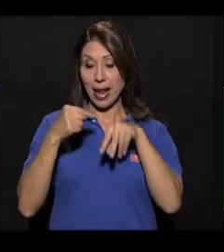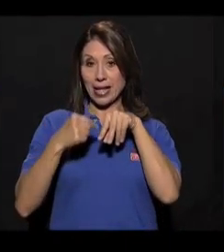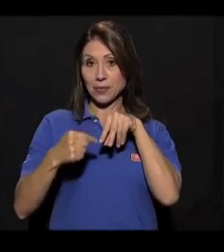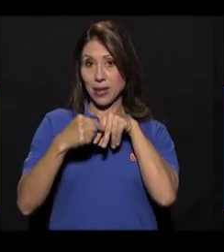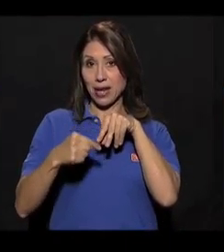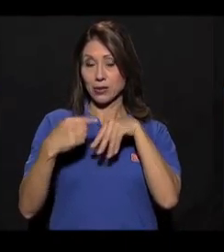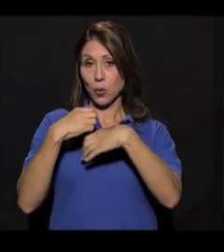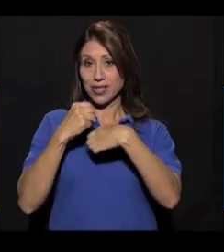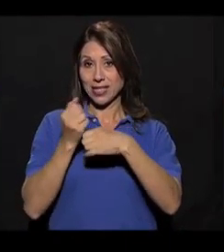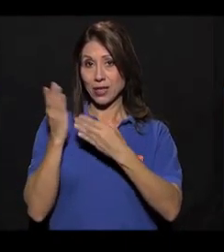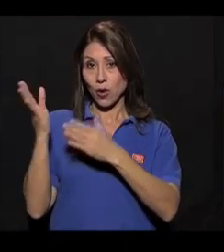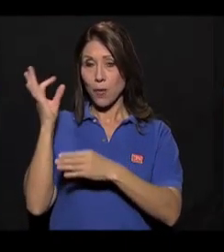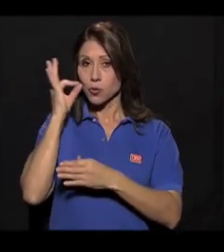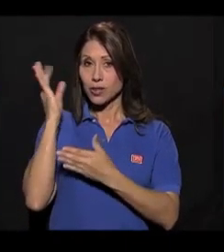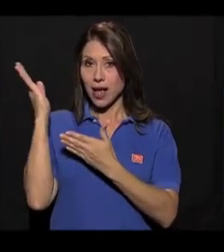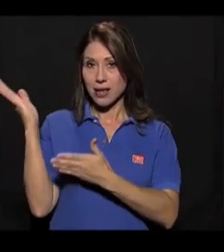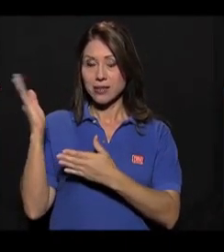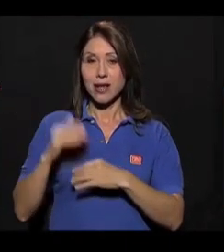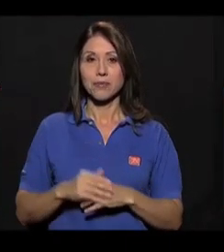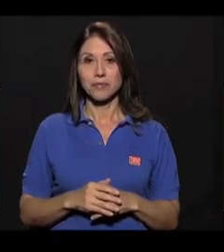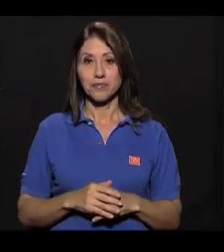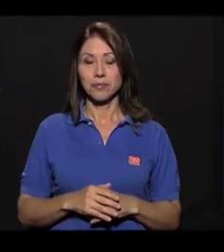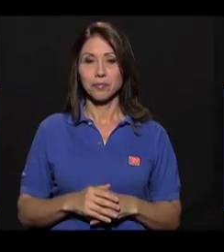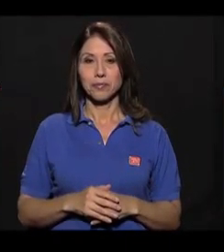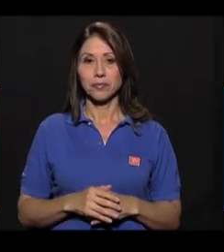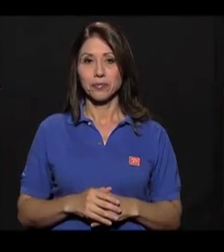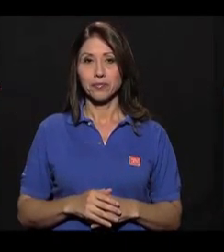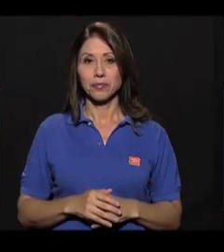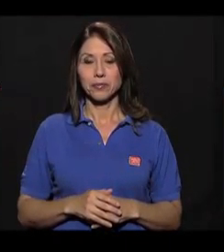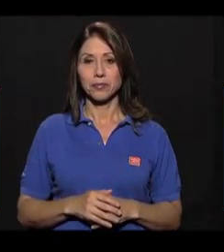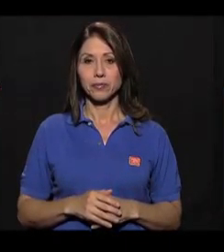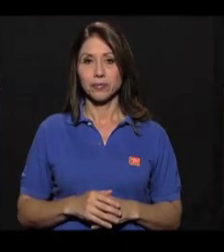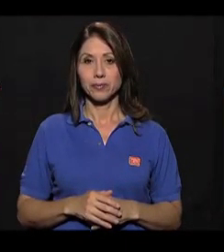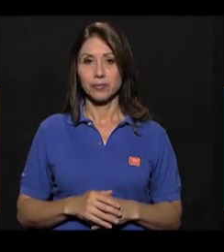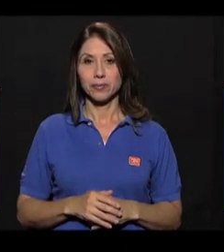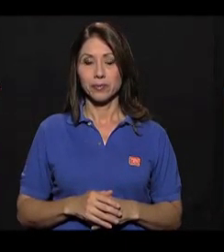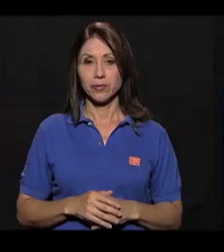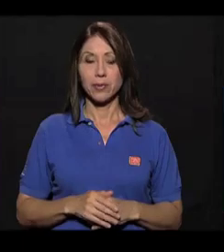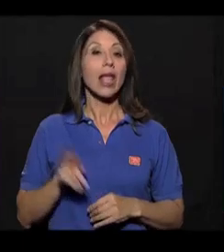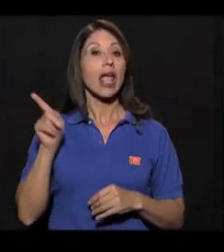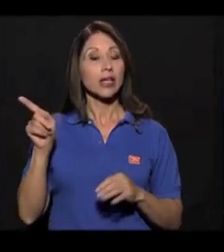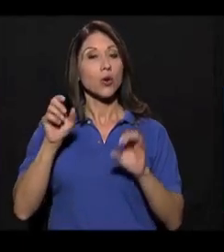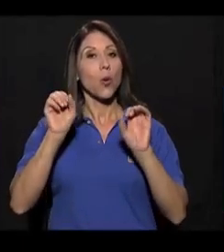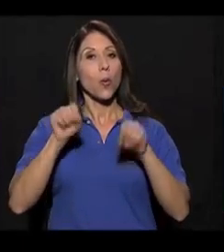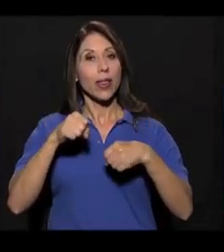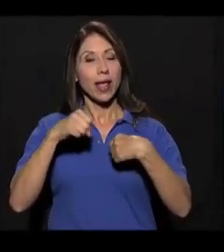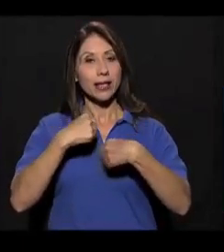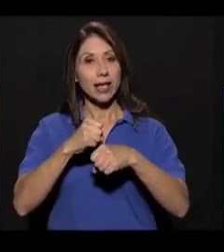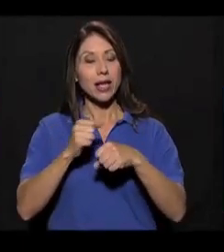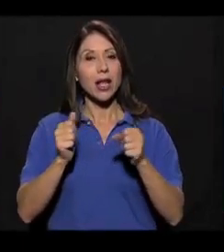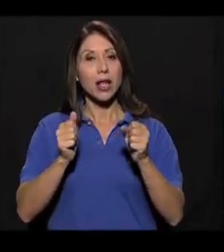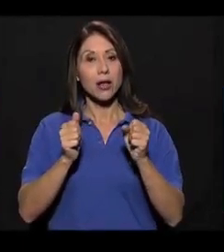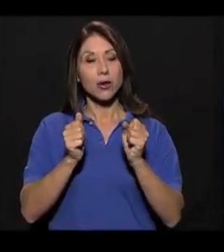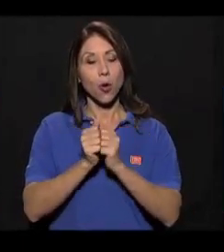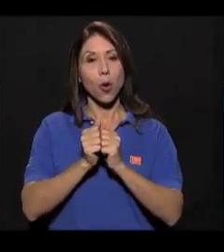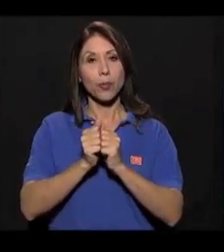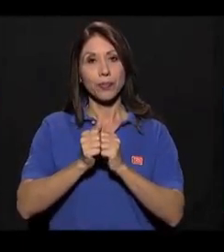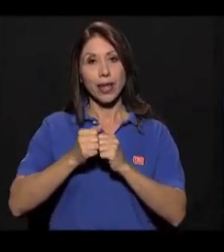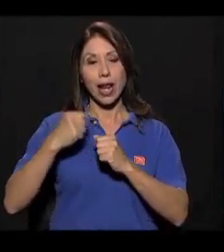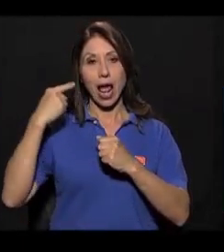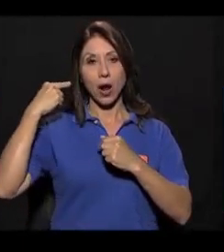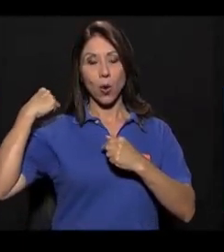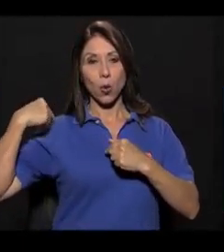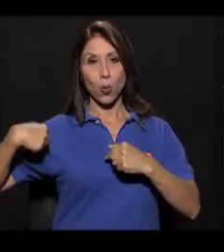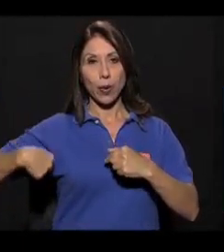y elevamos la cadera. ¿Verdad? Haciendo una bisagra de cadera, subimos y bajamos. Podemos hacerlo con la columna larga.